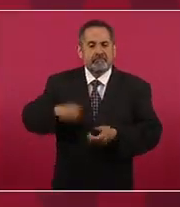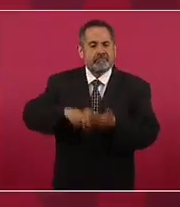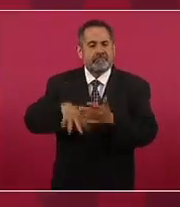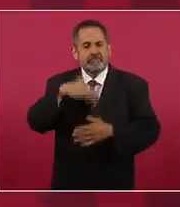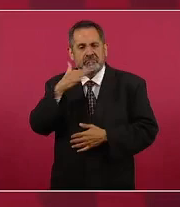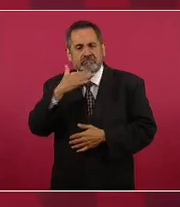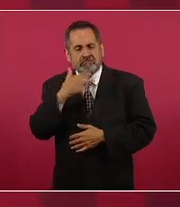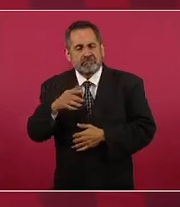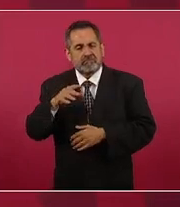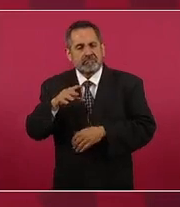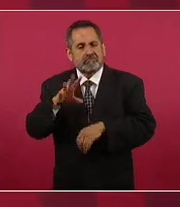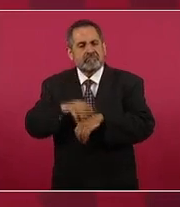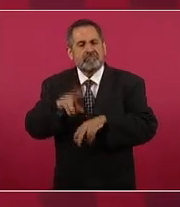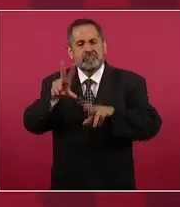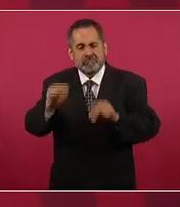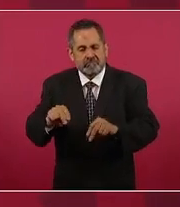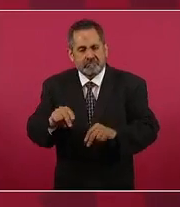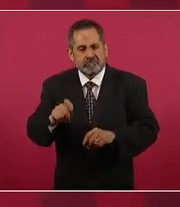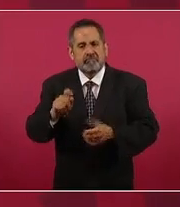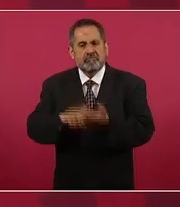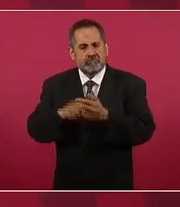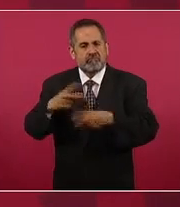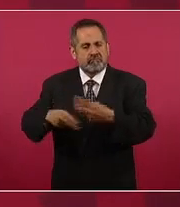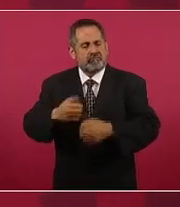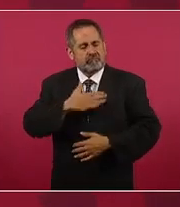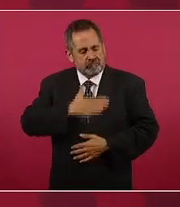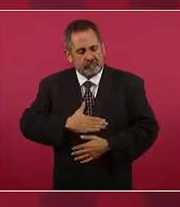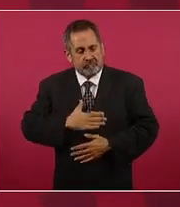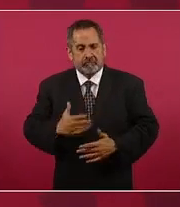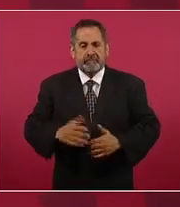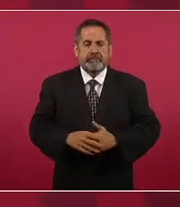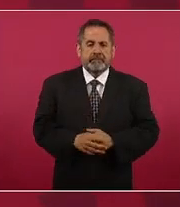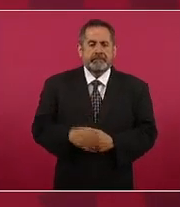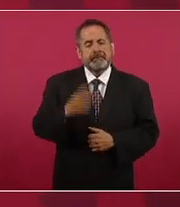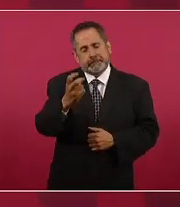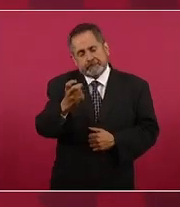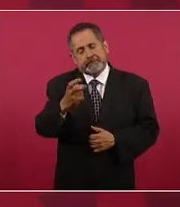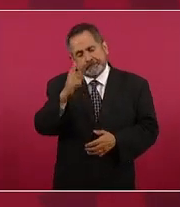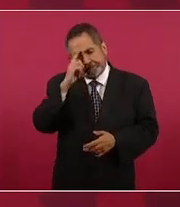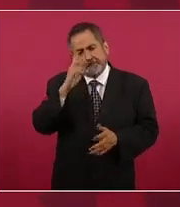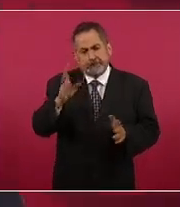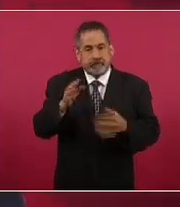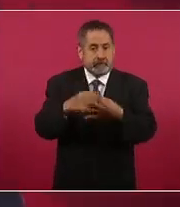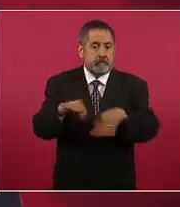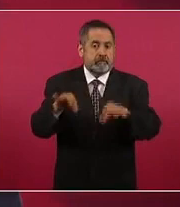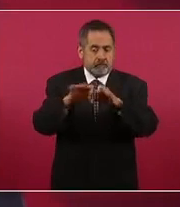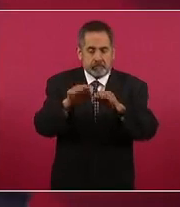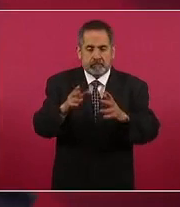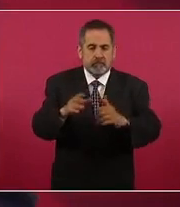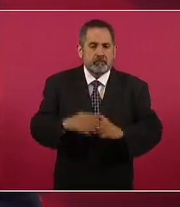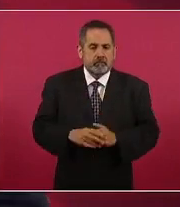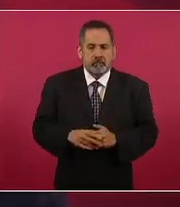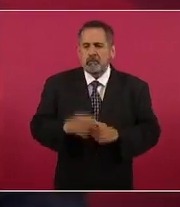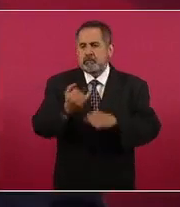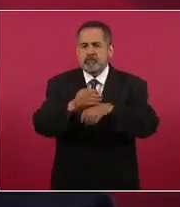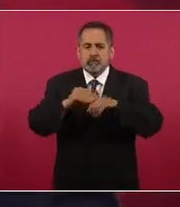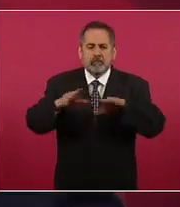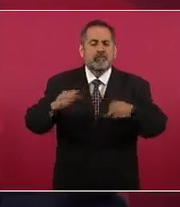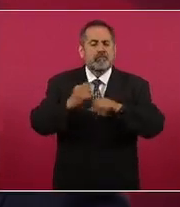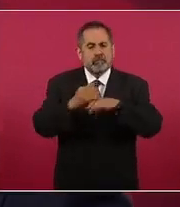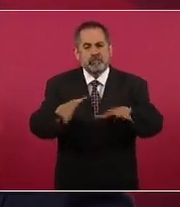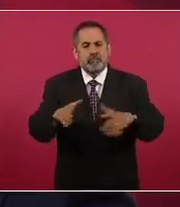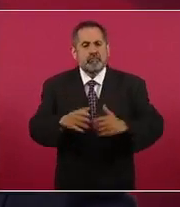y que haya justicia entonces por eso es importante informar